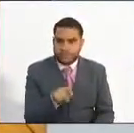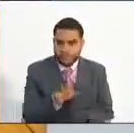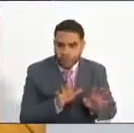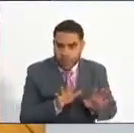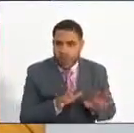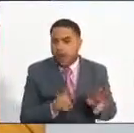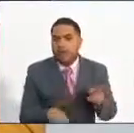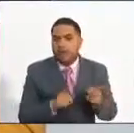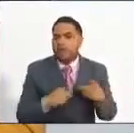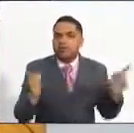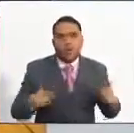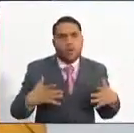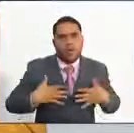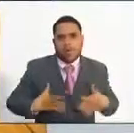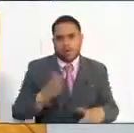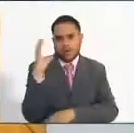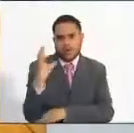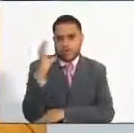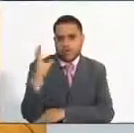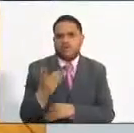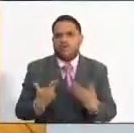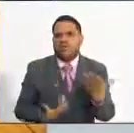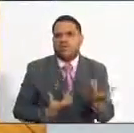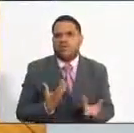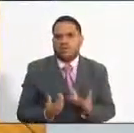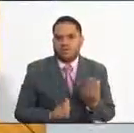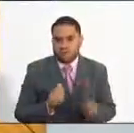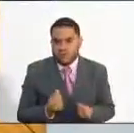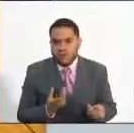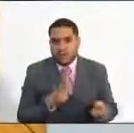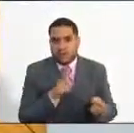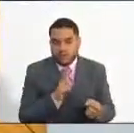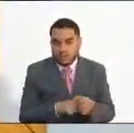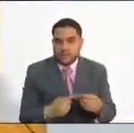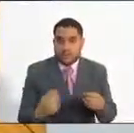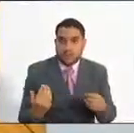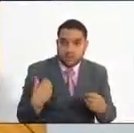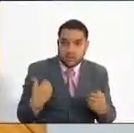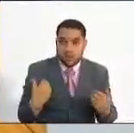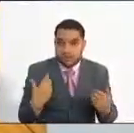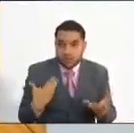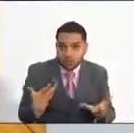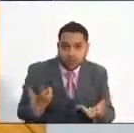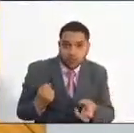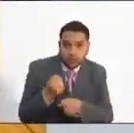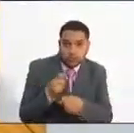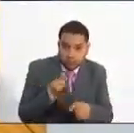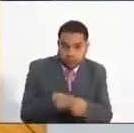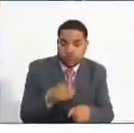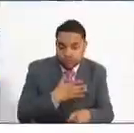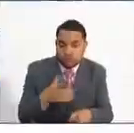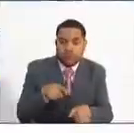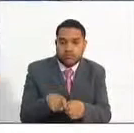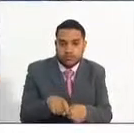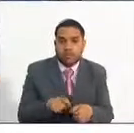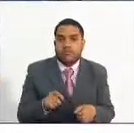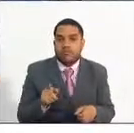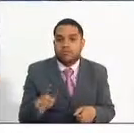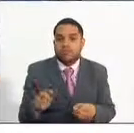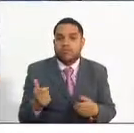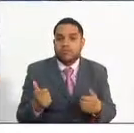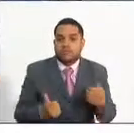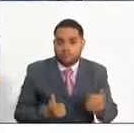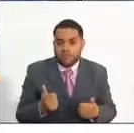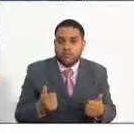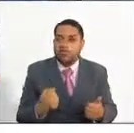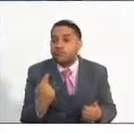adicionalmente para cualquier colombiano que desee aspirar a esta convocatoria y que cumpla los requisitos para el empleo que ha sido de su